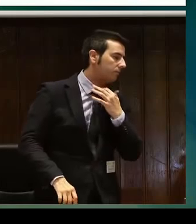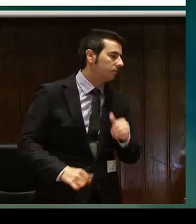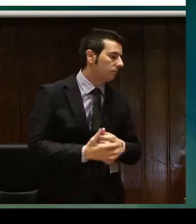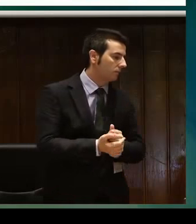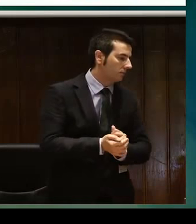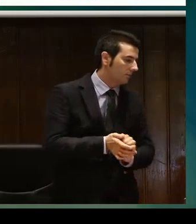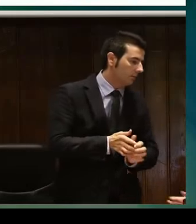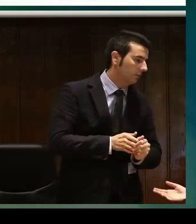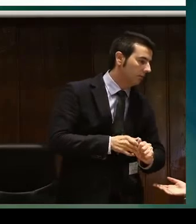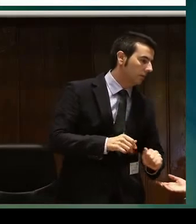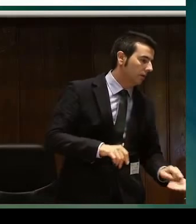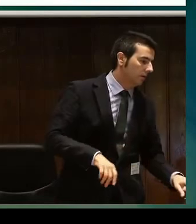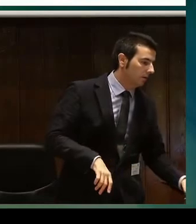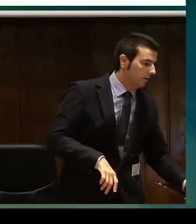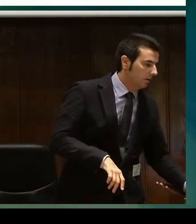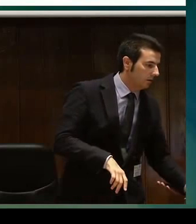de la tecnología.